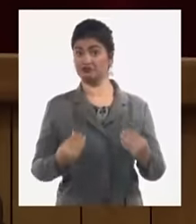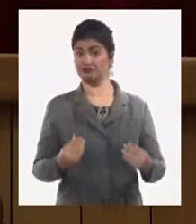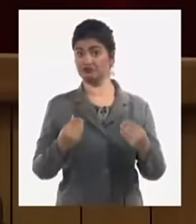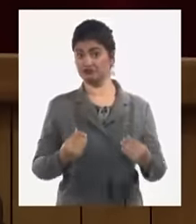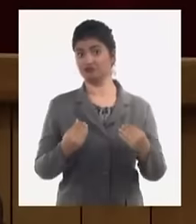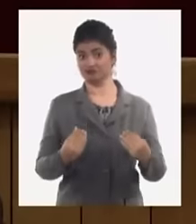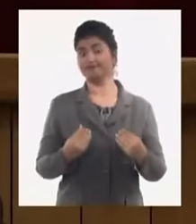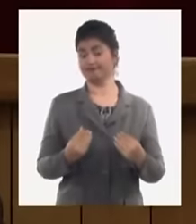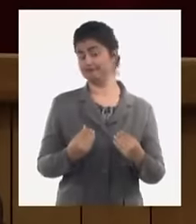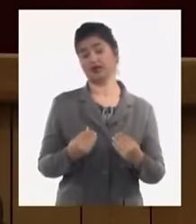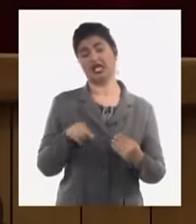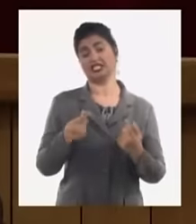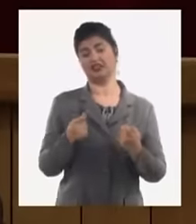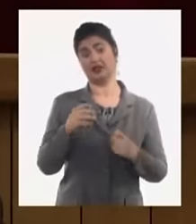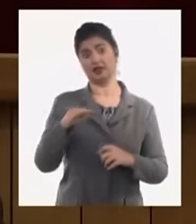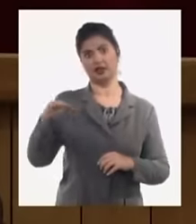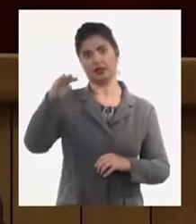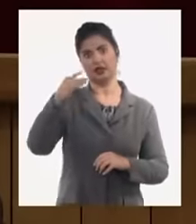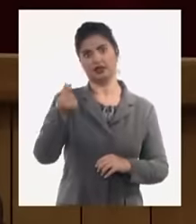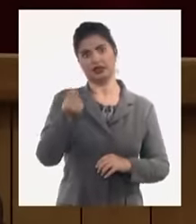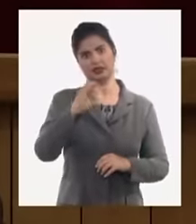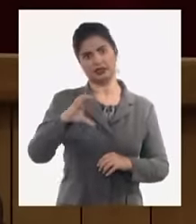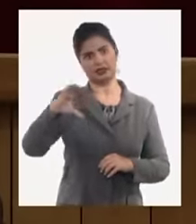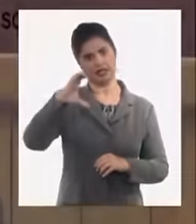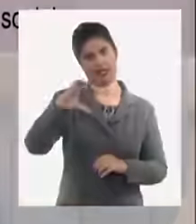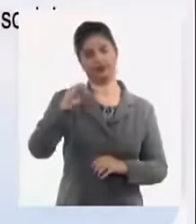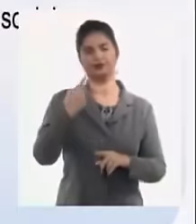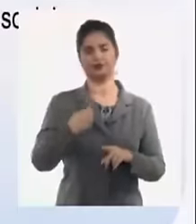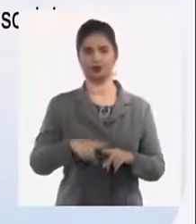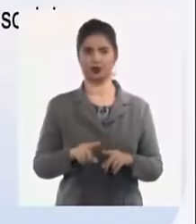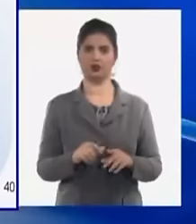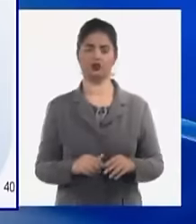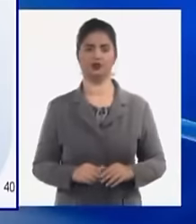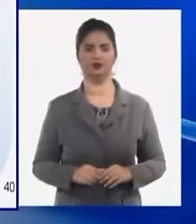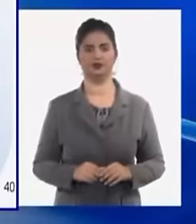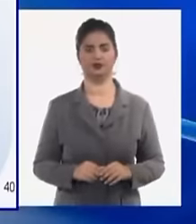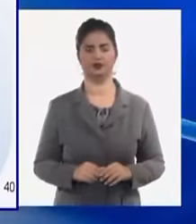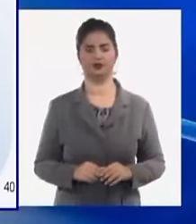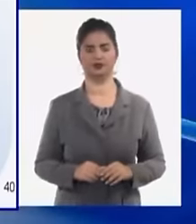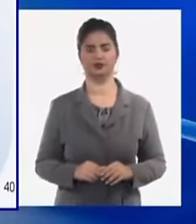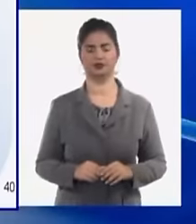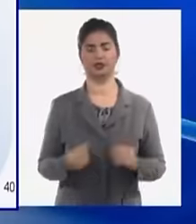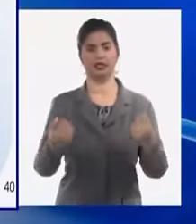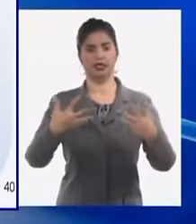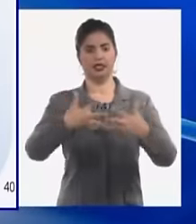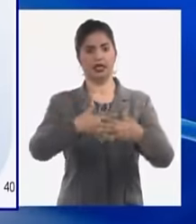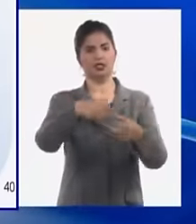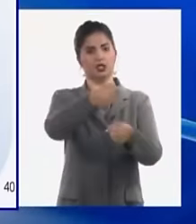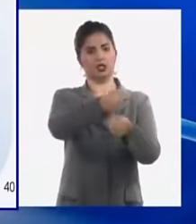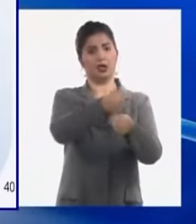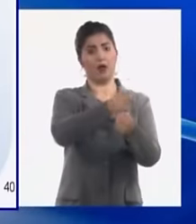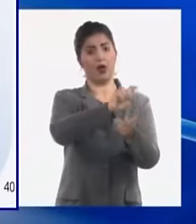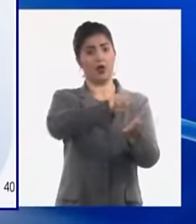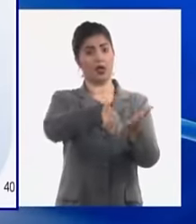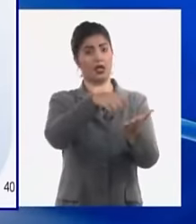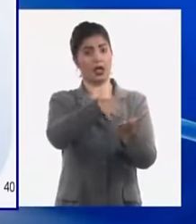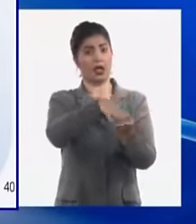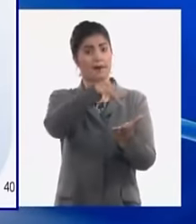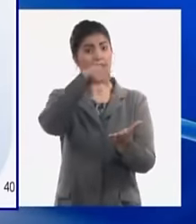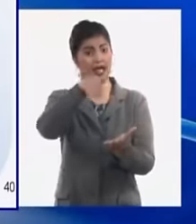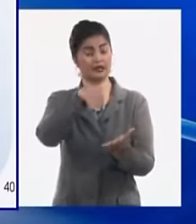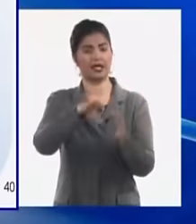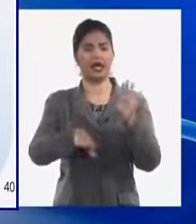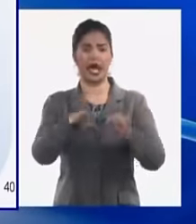de esas personas reducir los niveles de informalidad en el empleo en eso hemos insistido mucho en la